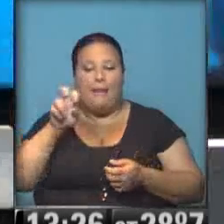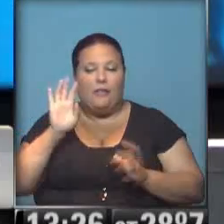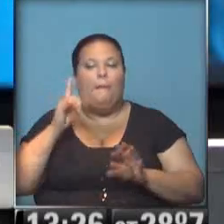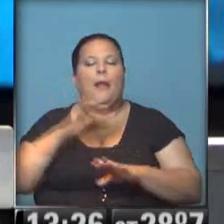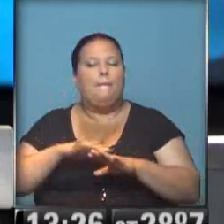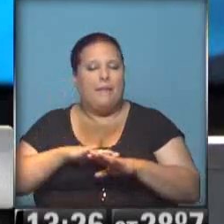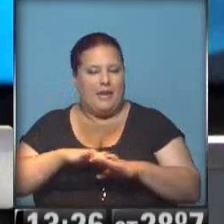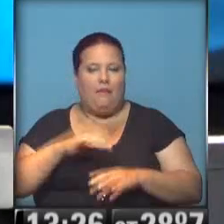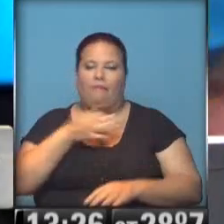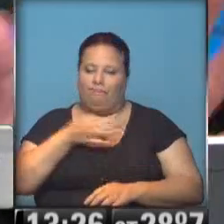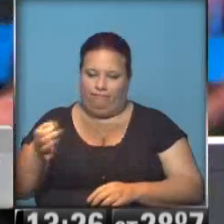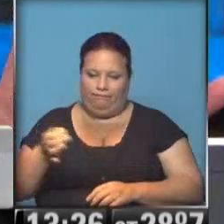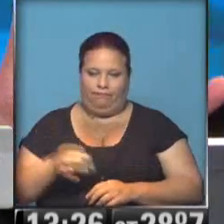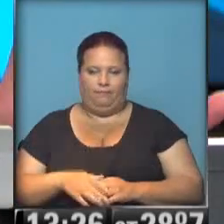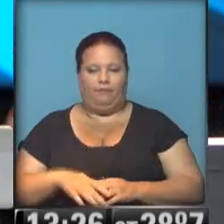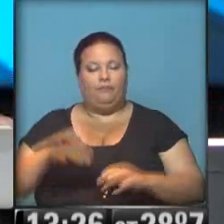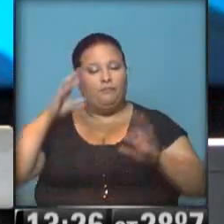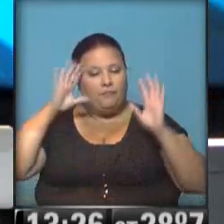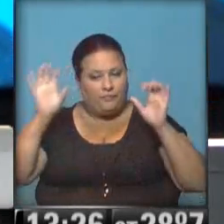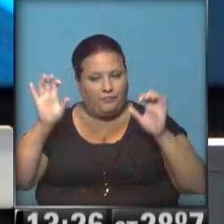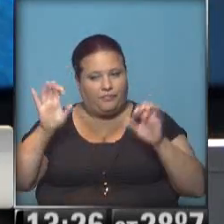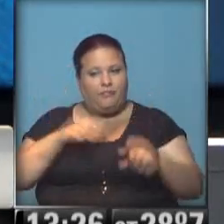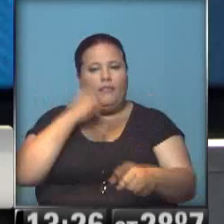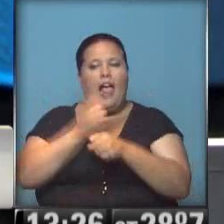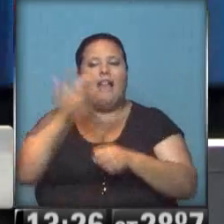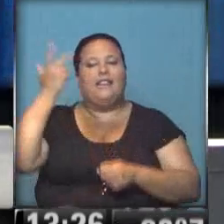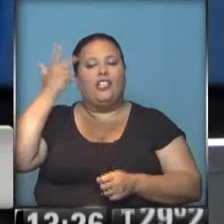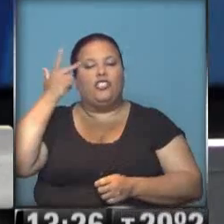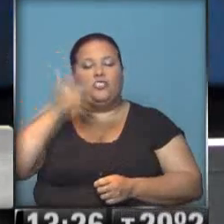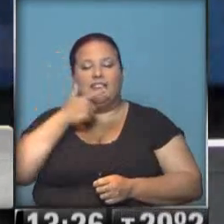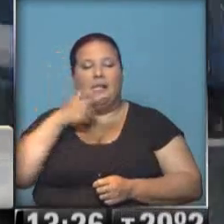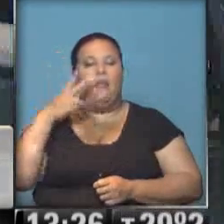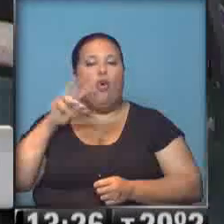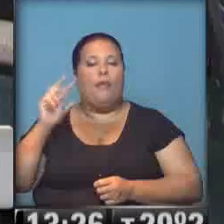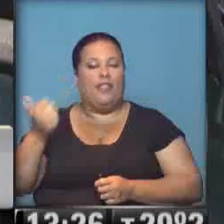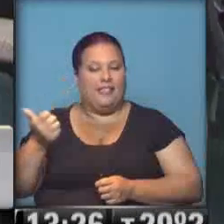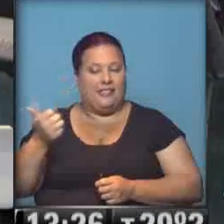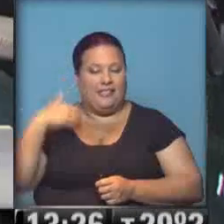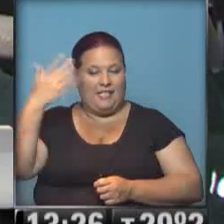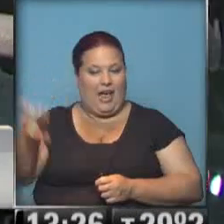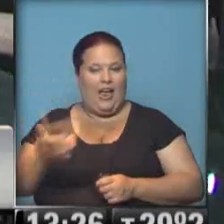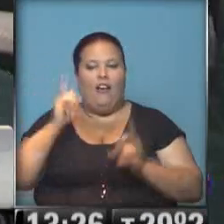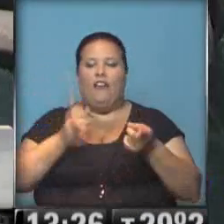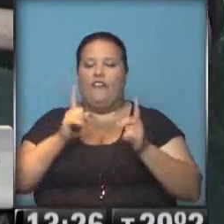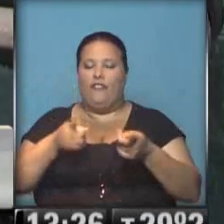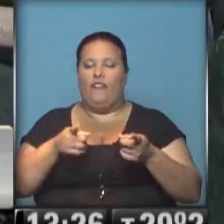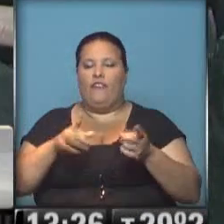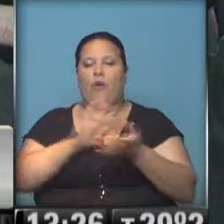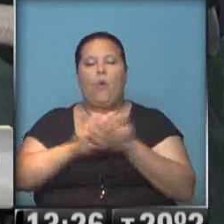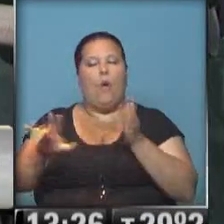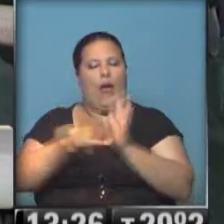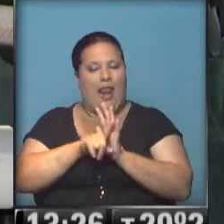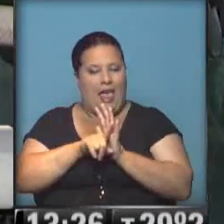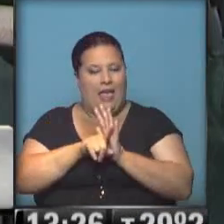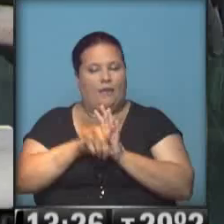es la mínima. Efectivamente. Recordemos, hasta el 18 de septiembre del 2016 está en vigencia esta nueva ley